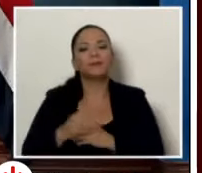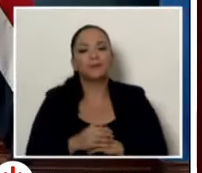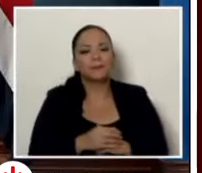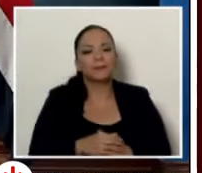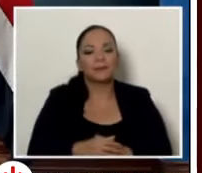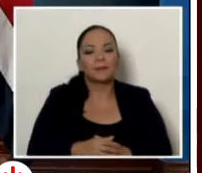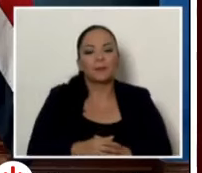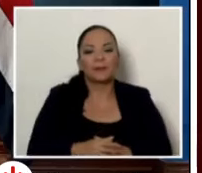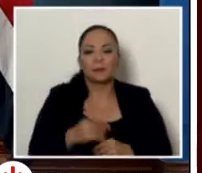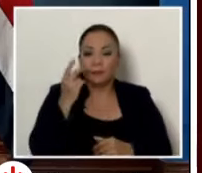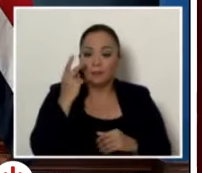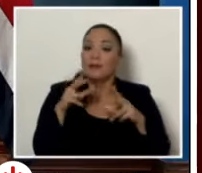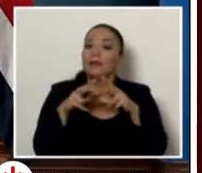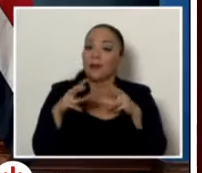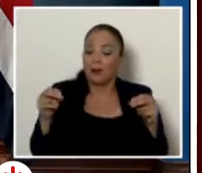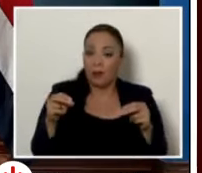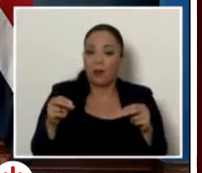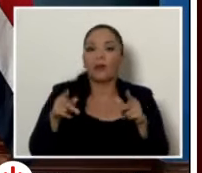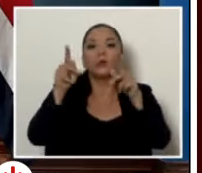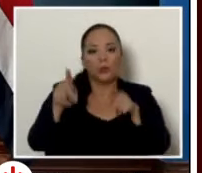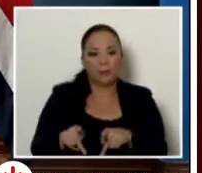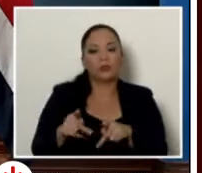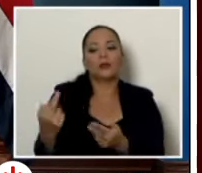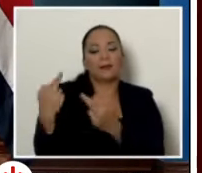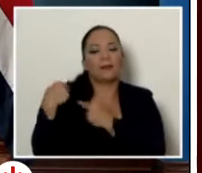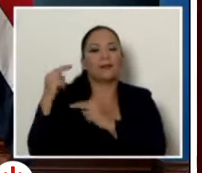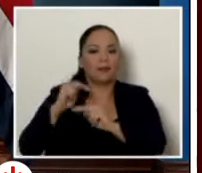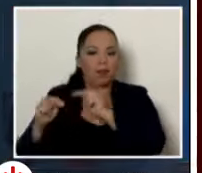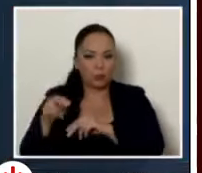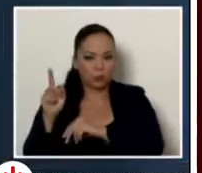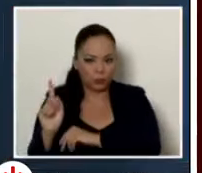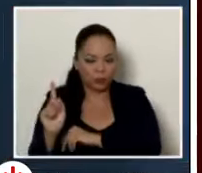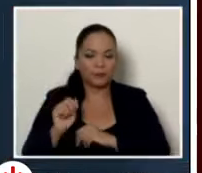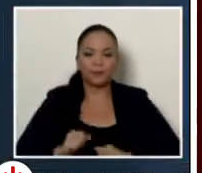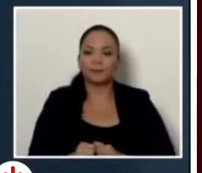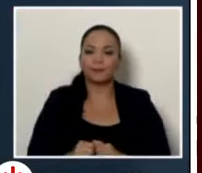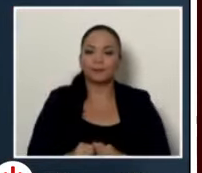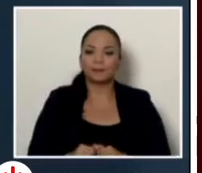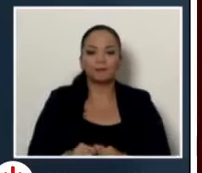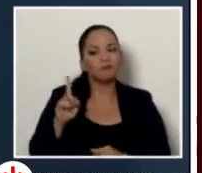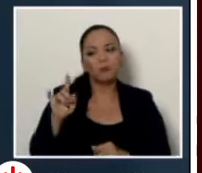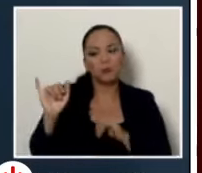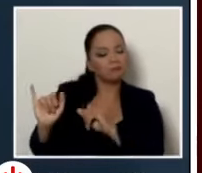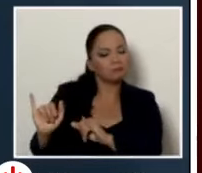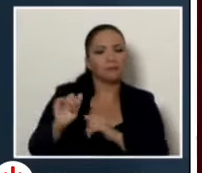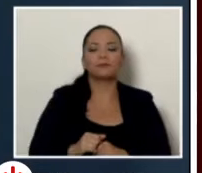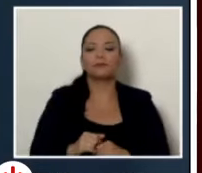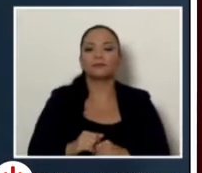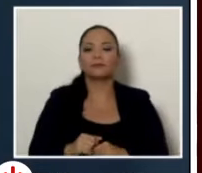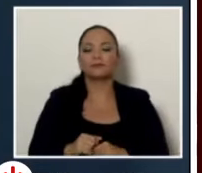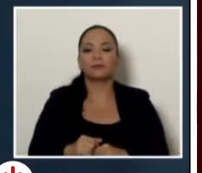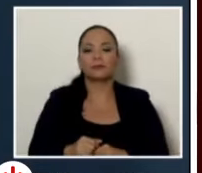Nicaragua mantenemos un encargado de negocios que vamos a mantener ahí al igual que Nicaragua